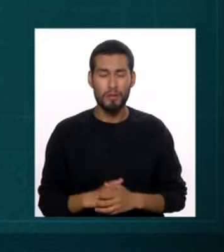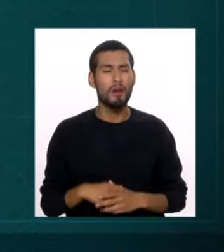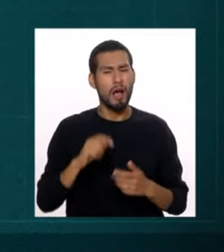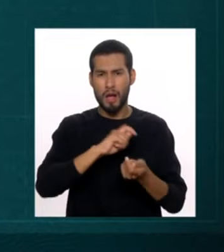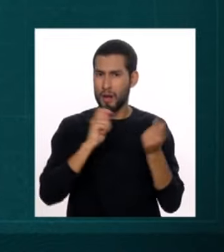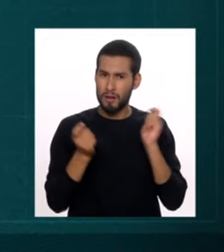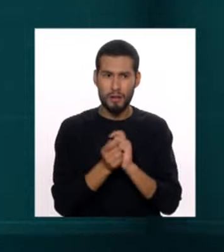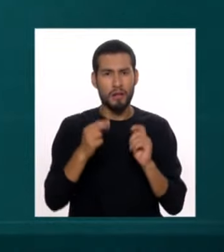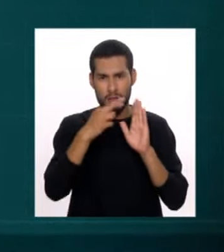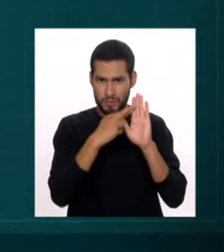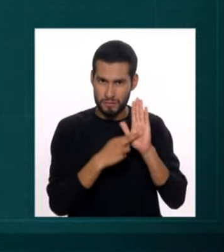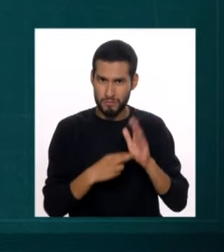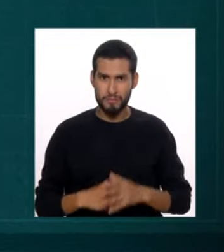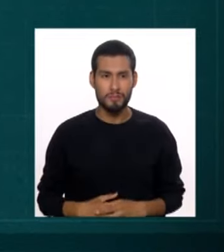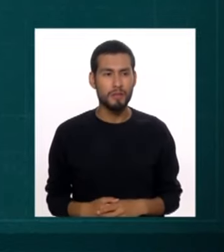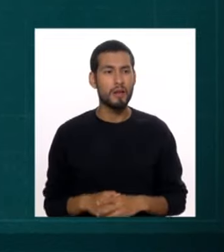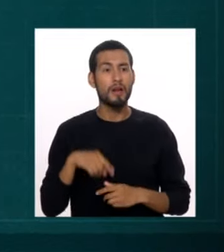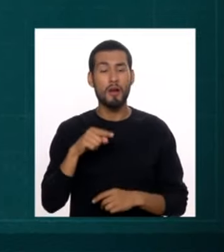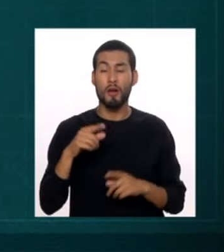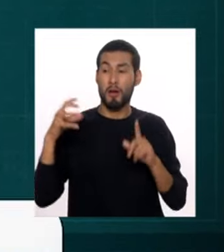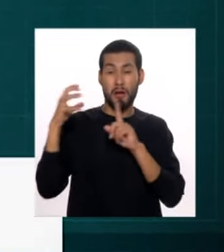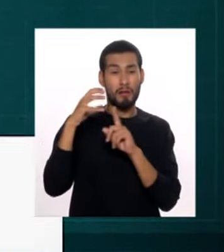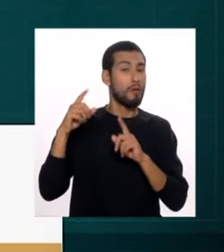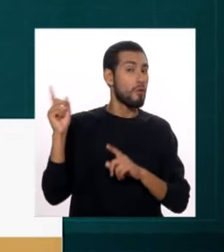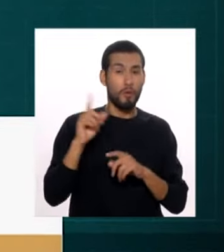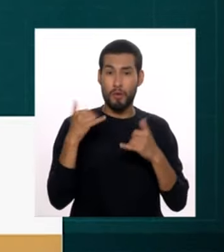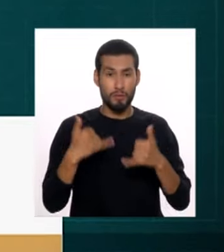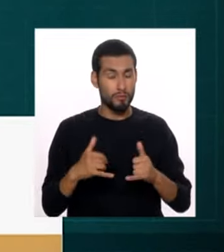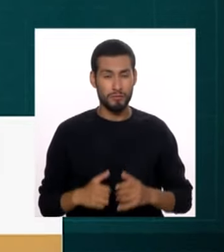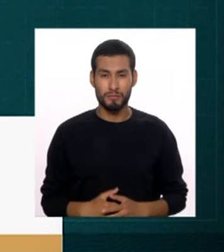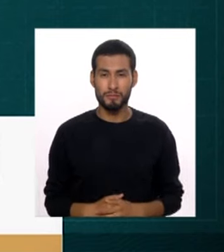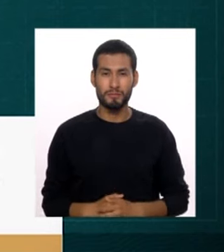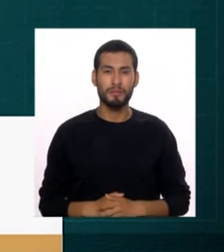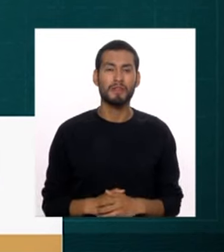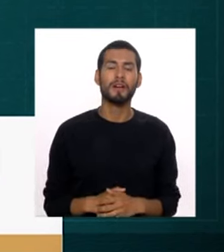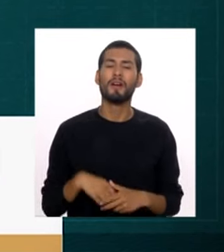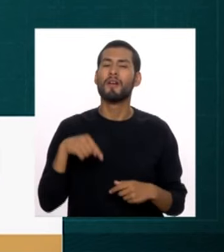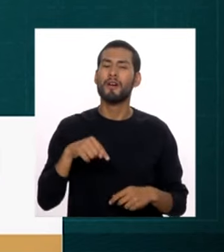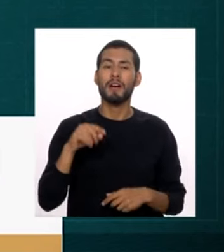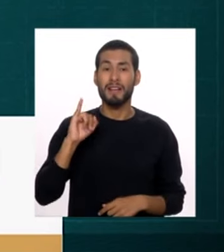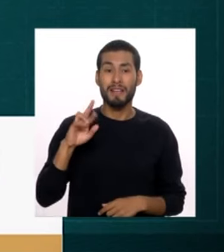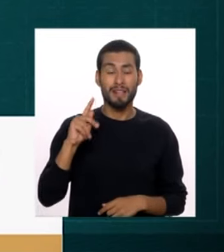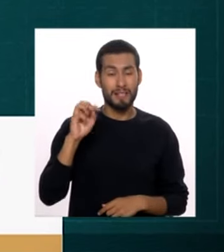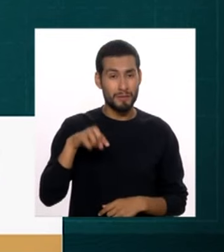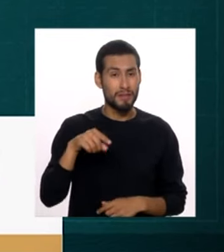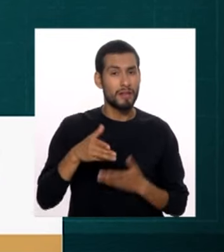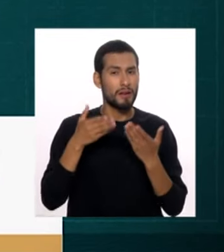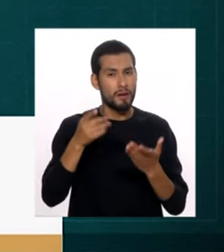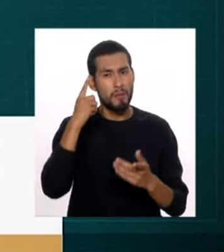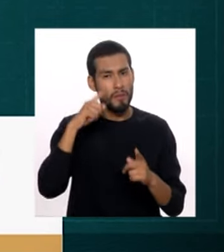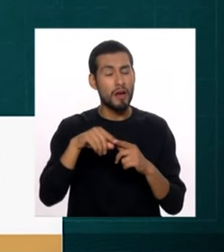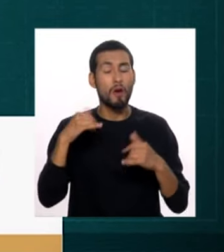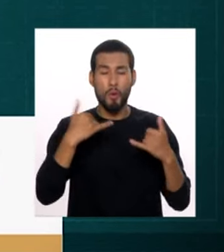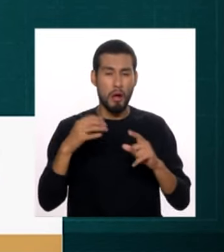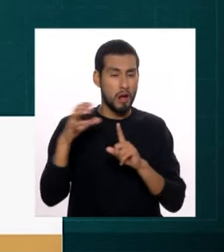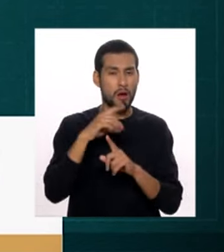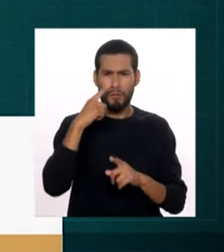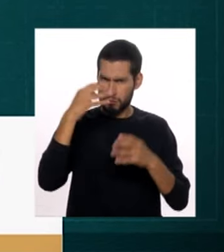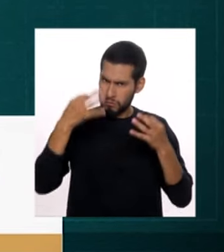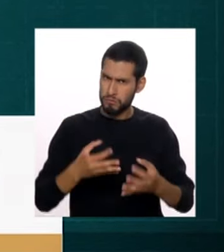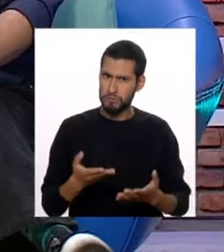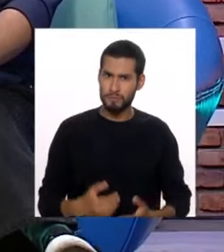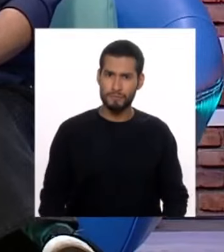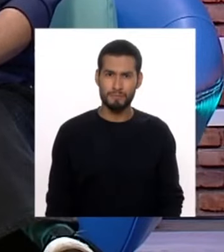cambiemos las reglas. El bullying no es juego. Una campaña del IRTP para tomar el acoso escolar en serio.